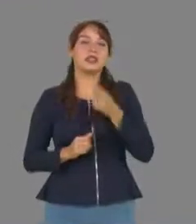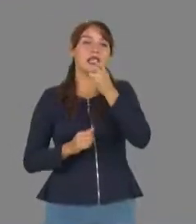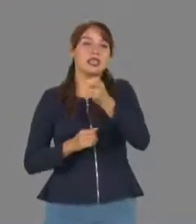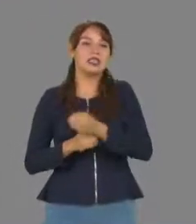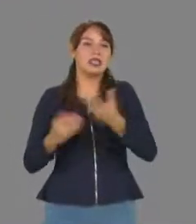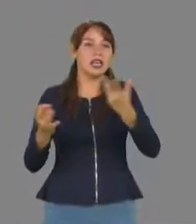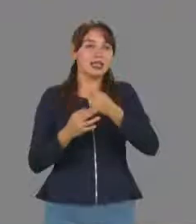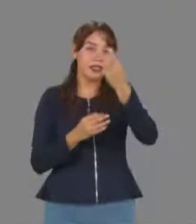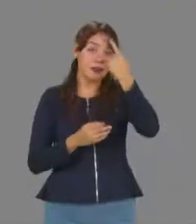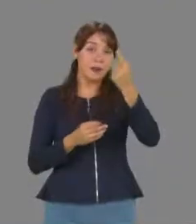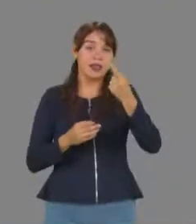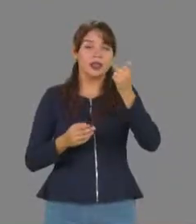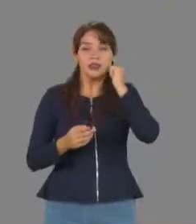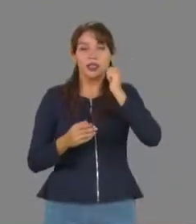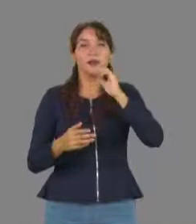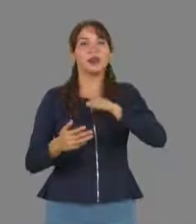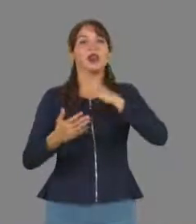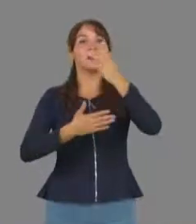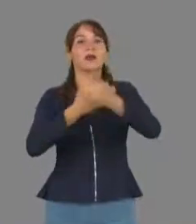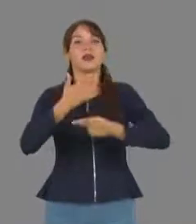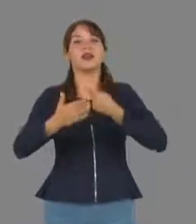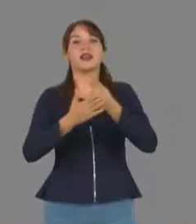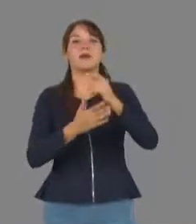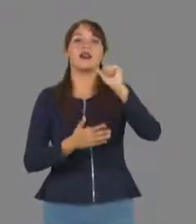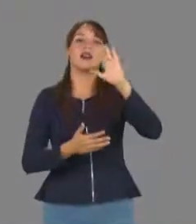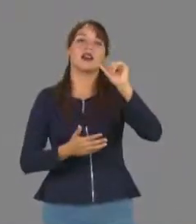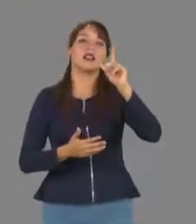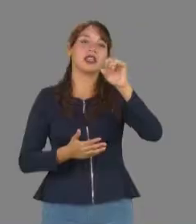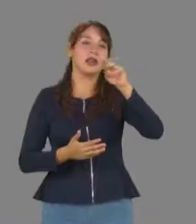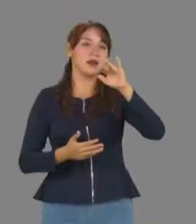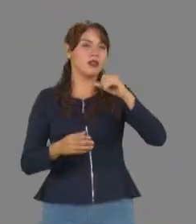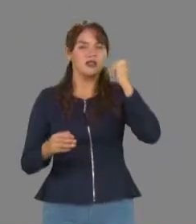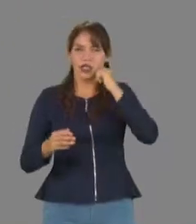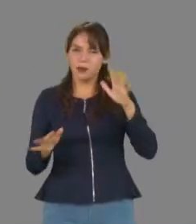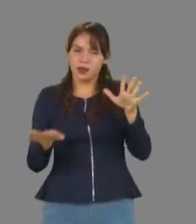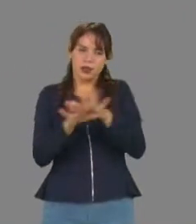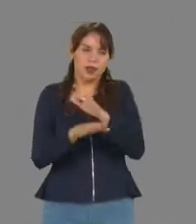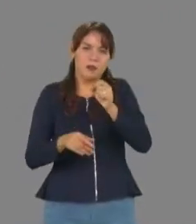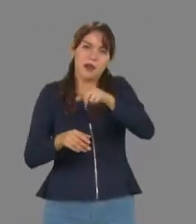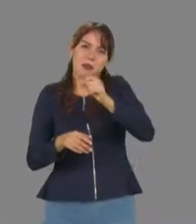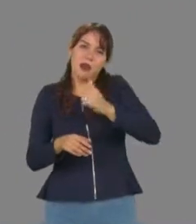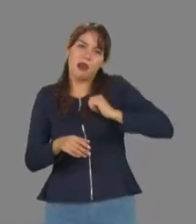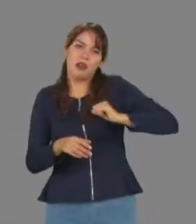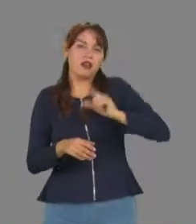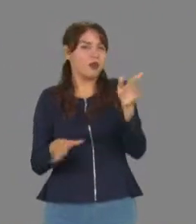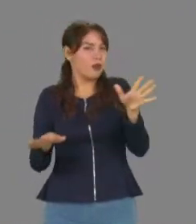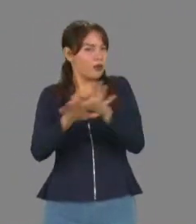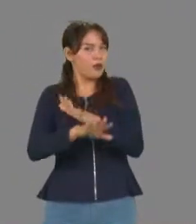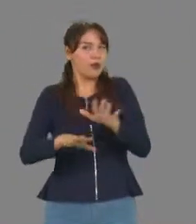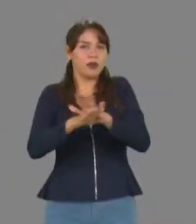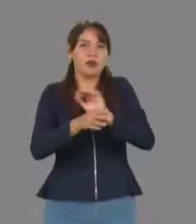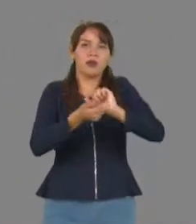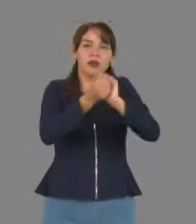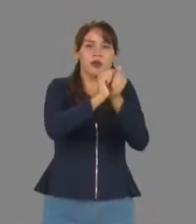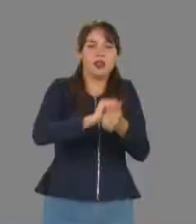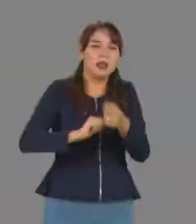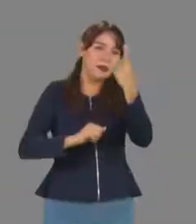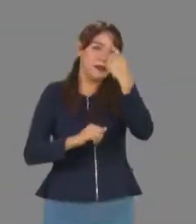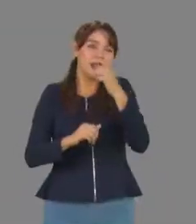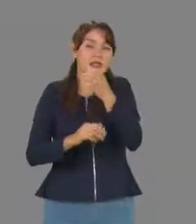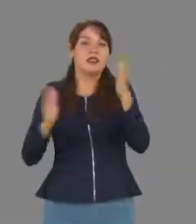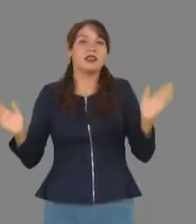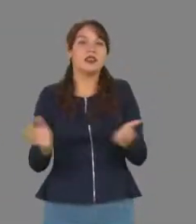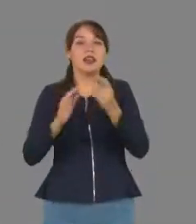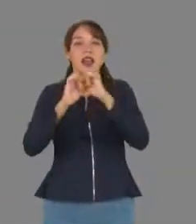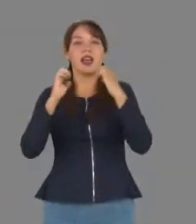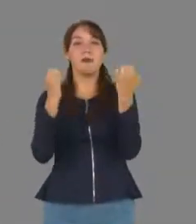acciones, dijo que los programas académicos tienen una permanente actualización y se fomentan este tipo de eventos que son